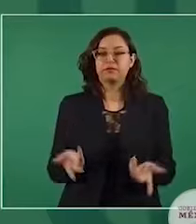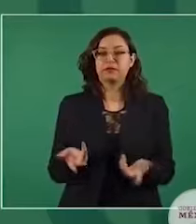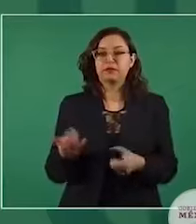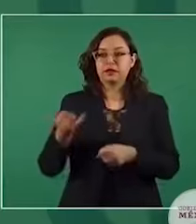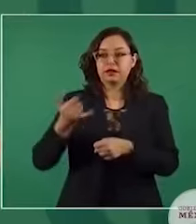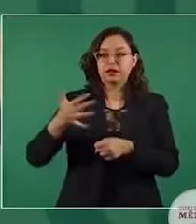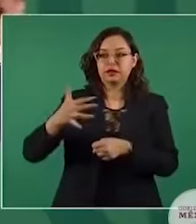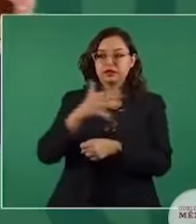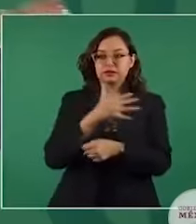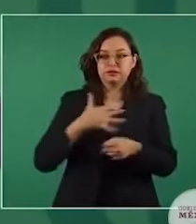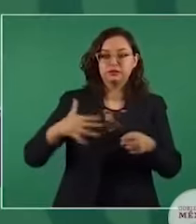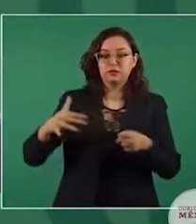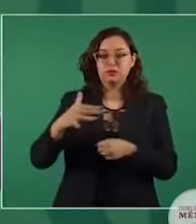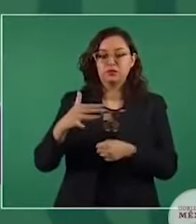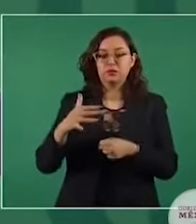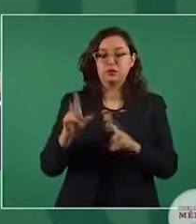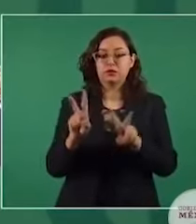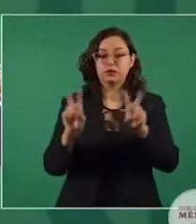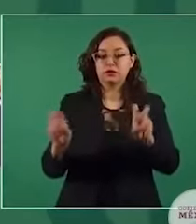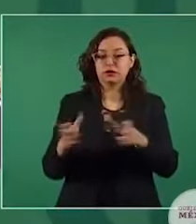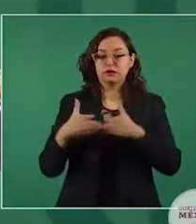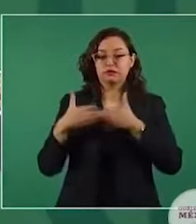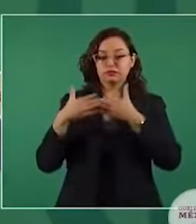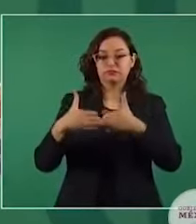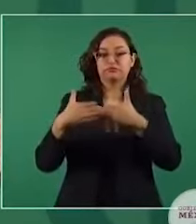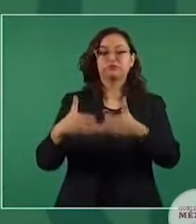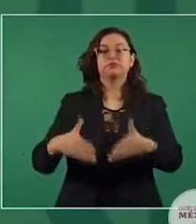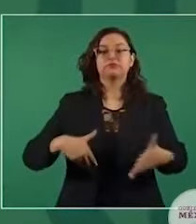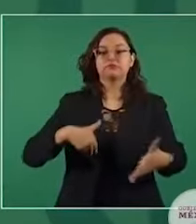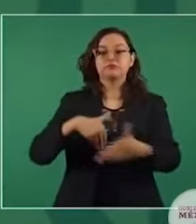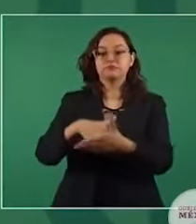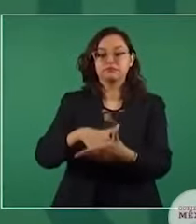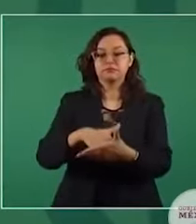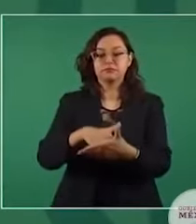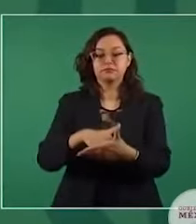los puertos, Minatitlán, digo, perdón,